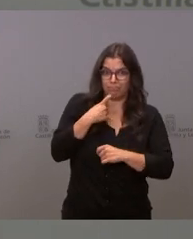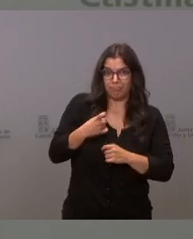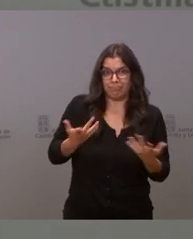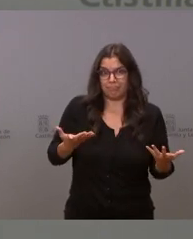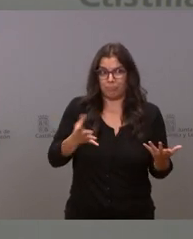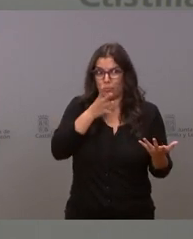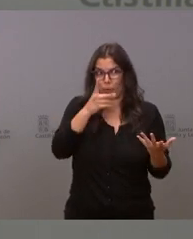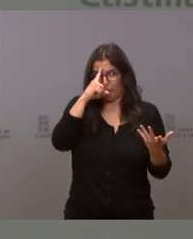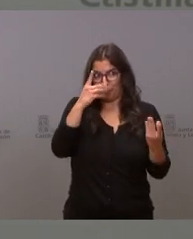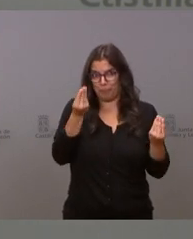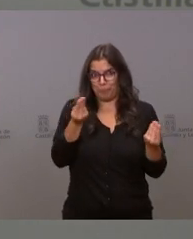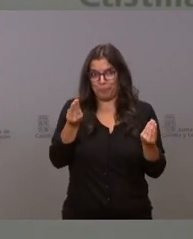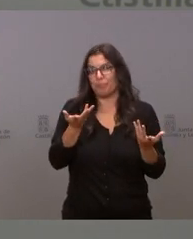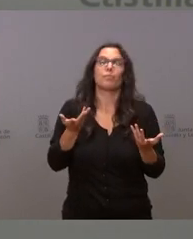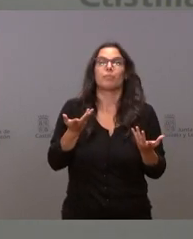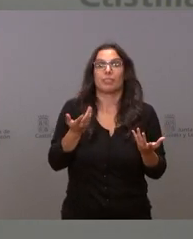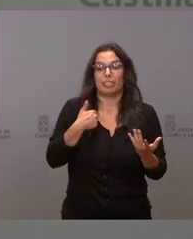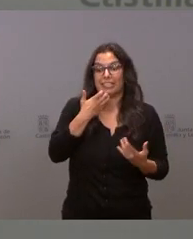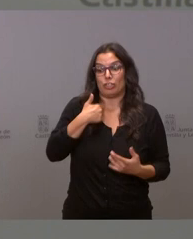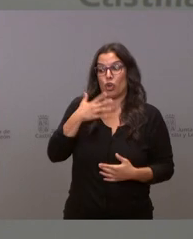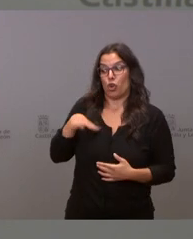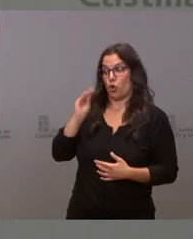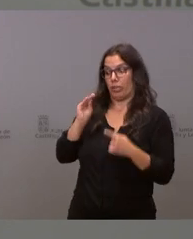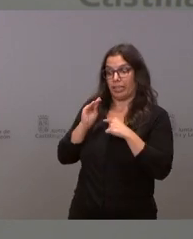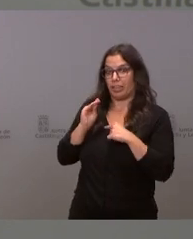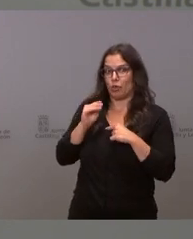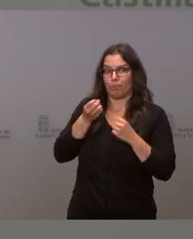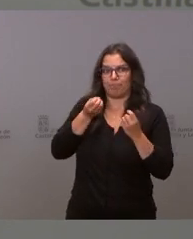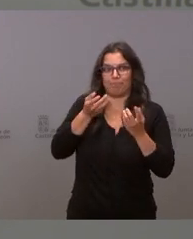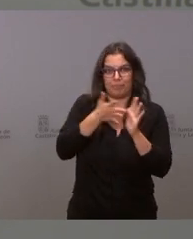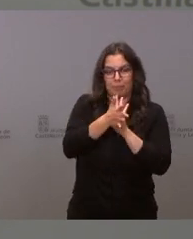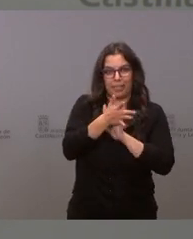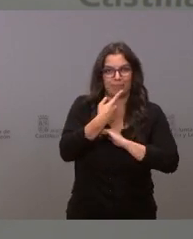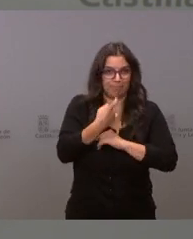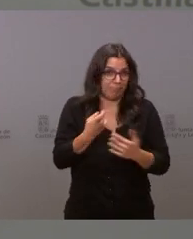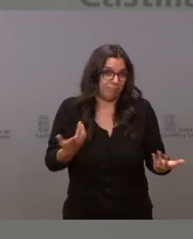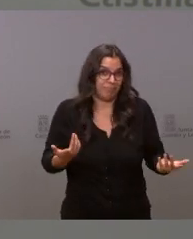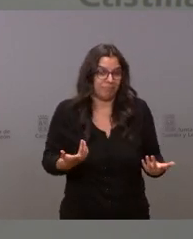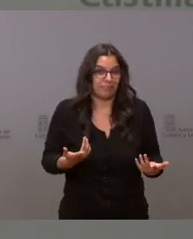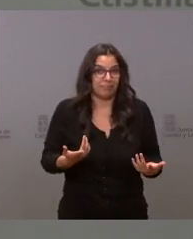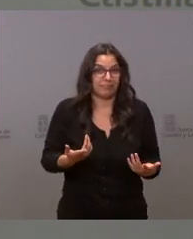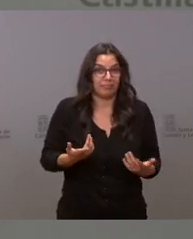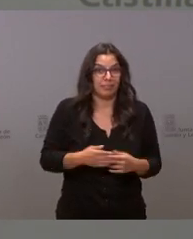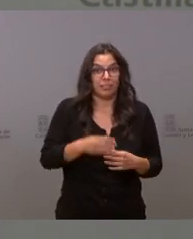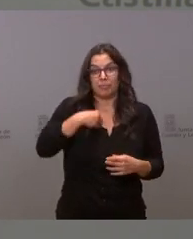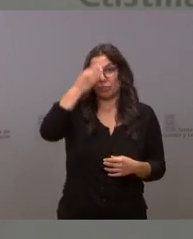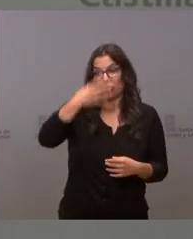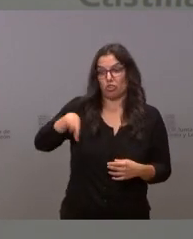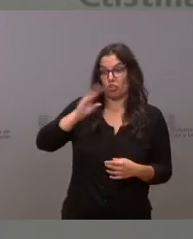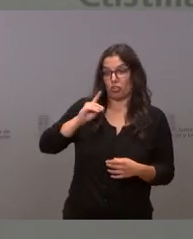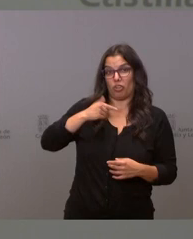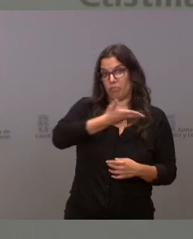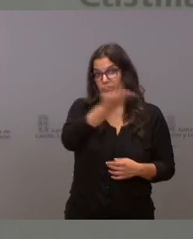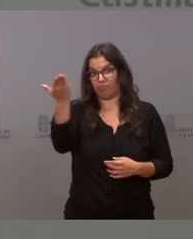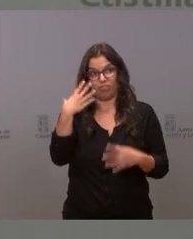porque las cosas que yo no entiendo me cuestan mucho explicarlas y yo creo que esto ni lo entiendo yo ni lo entiende ningún